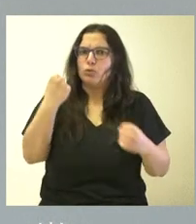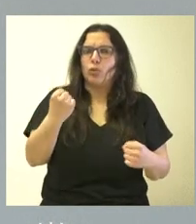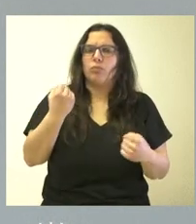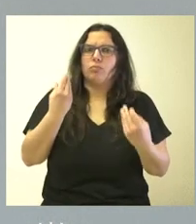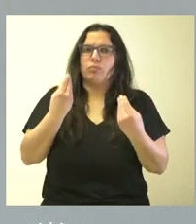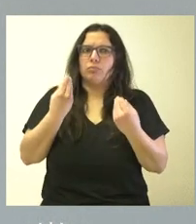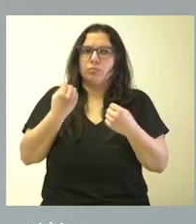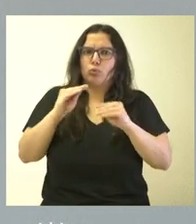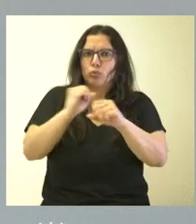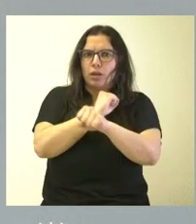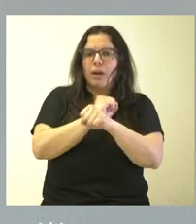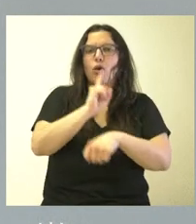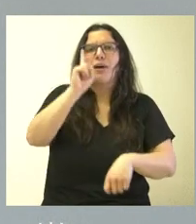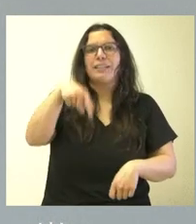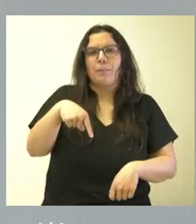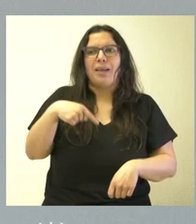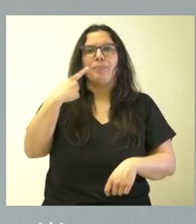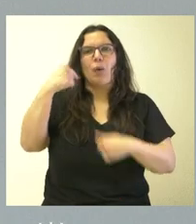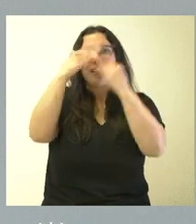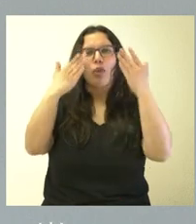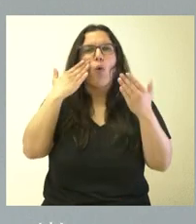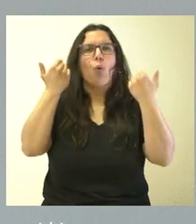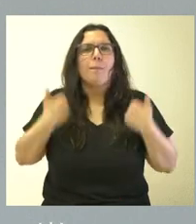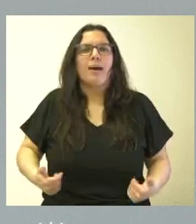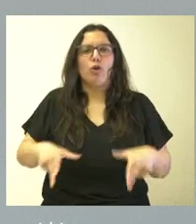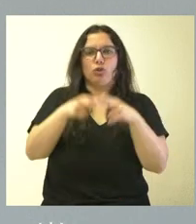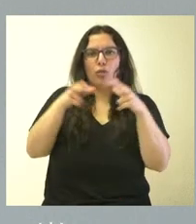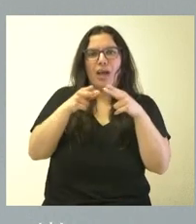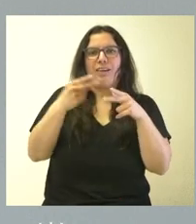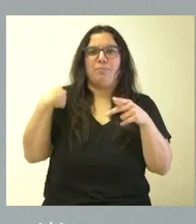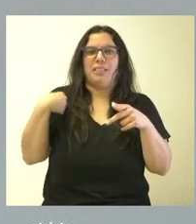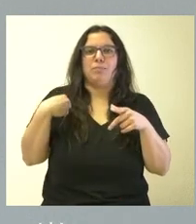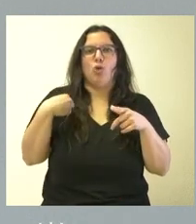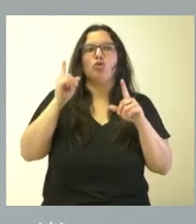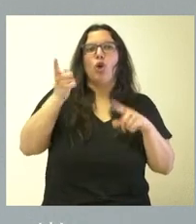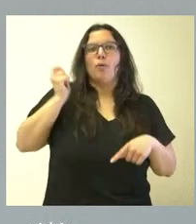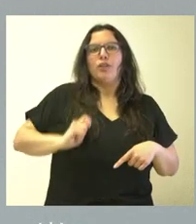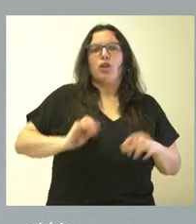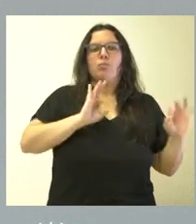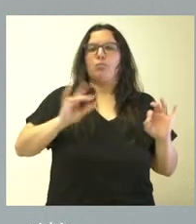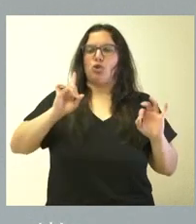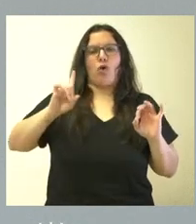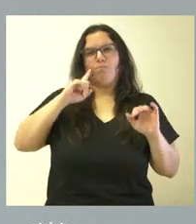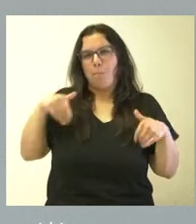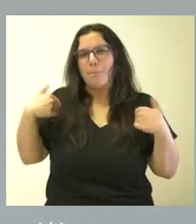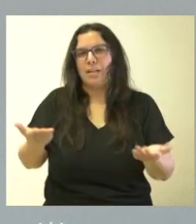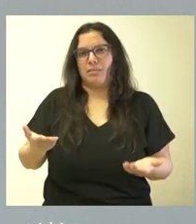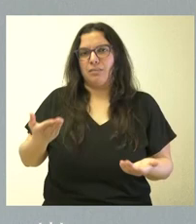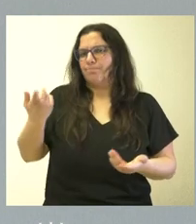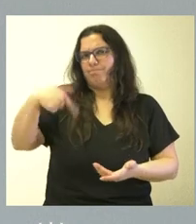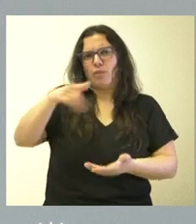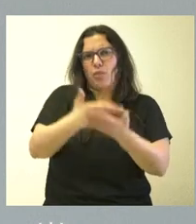su trabajo y con su lado humano y social, que va incluso más allá de los aspectos profesionales. Lo demostraron muy específicamente durante